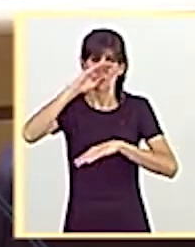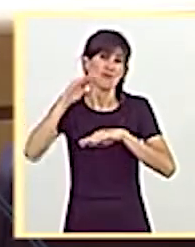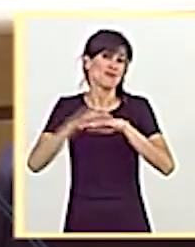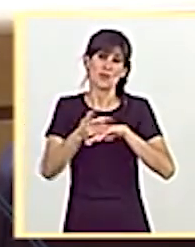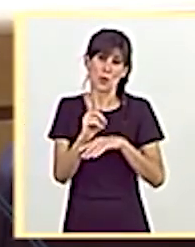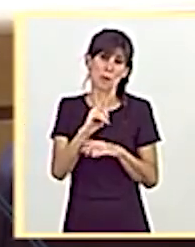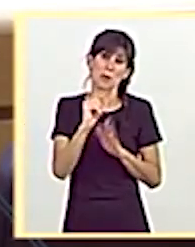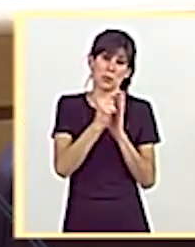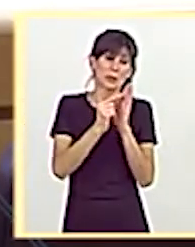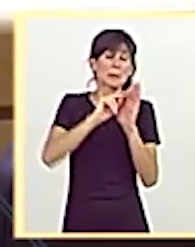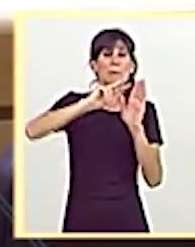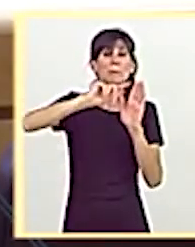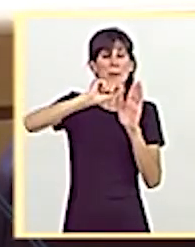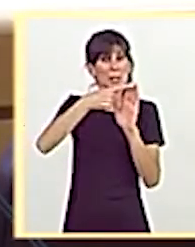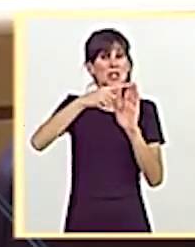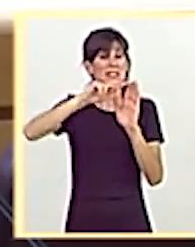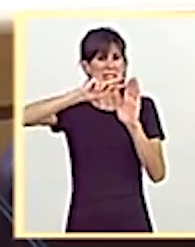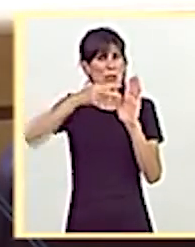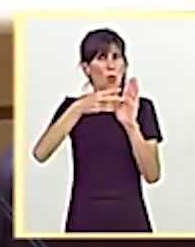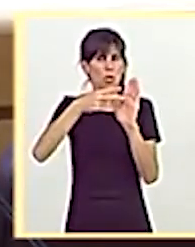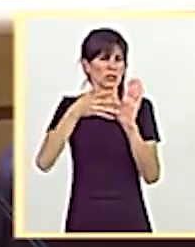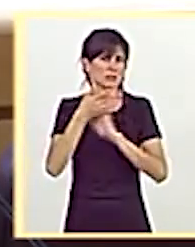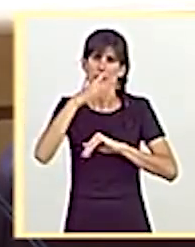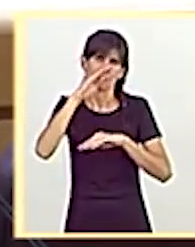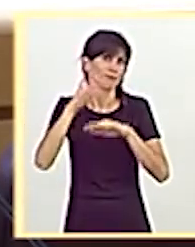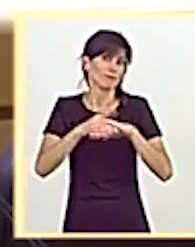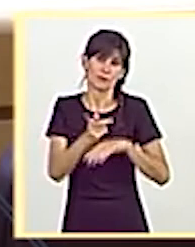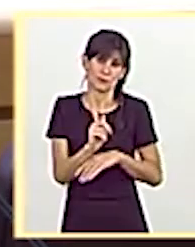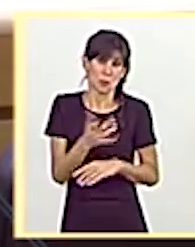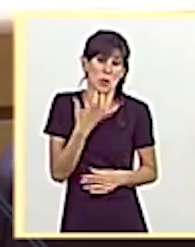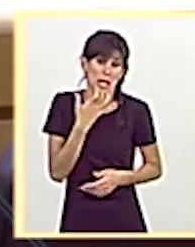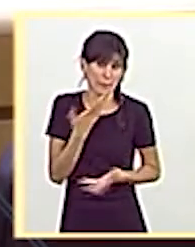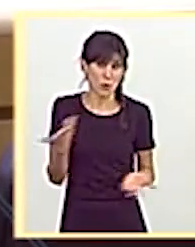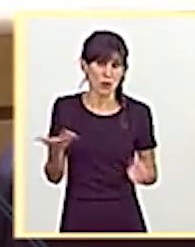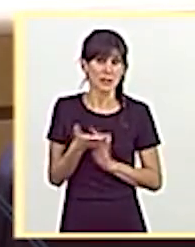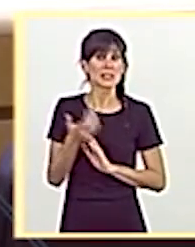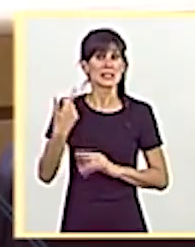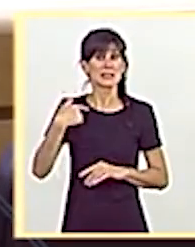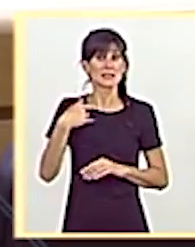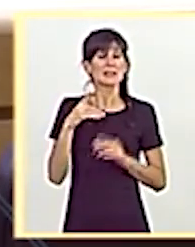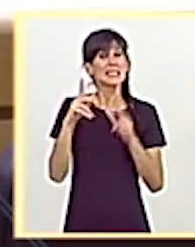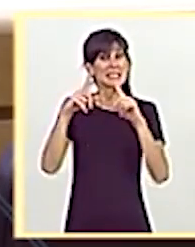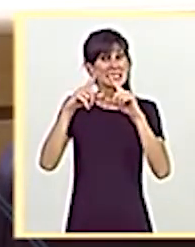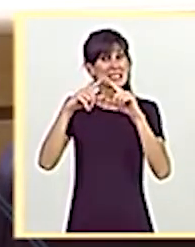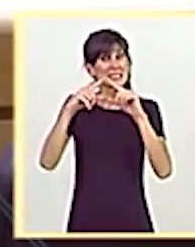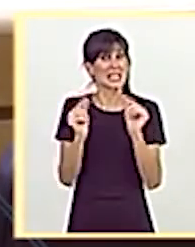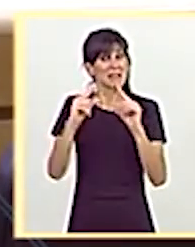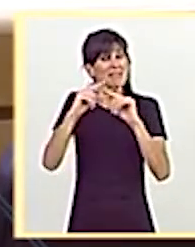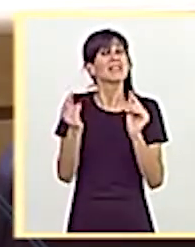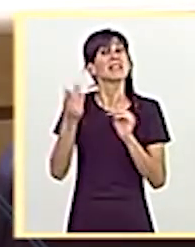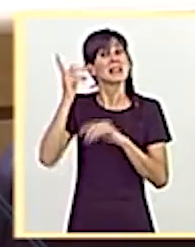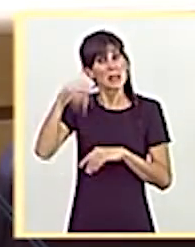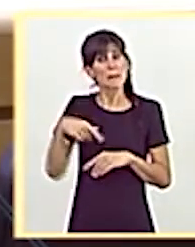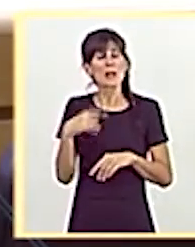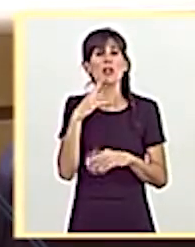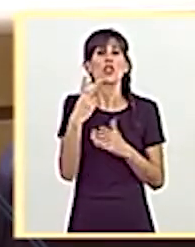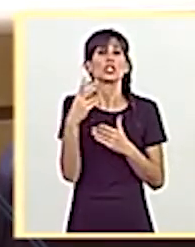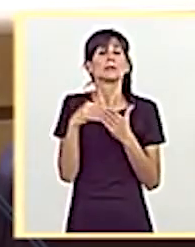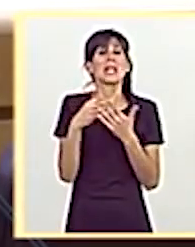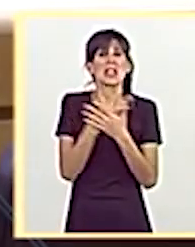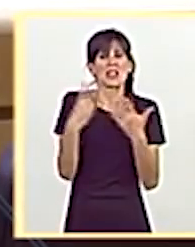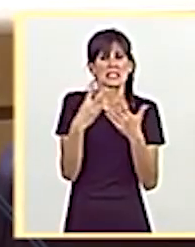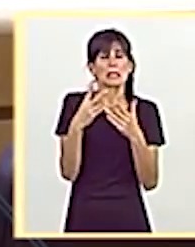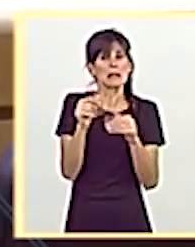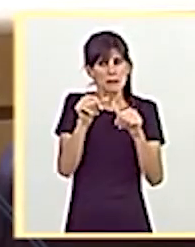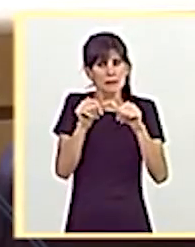de los puntos primero y segundo no se cumplieron, por ejemplo. Esquerra Republicana también desde el 2017 y posteriormente